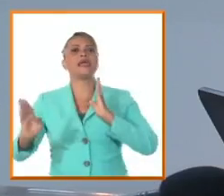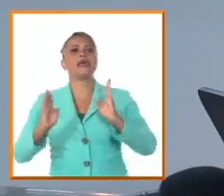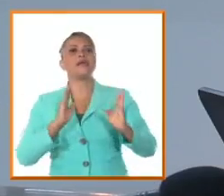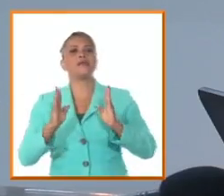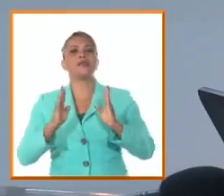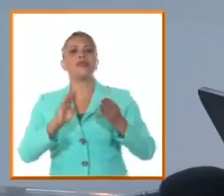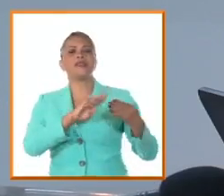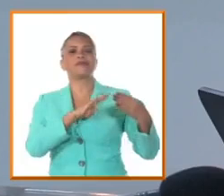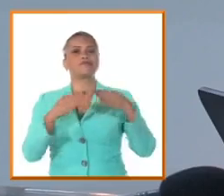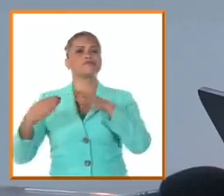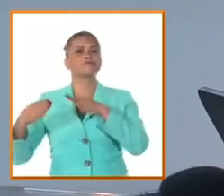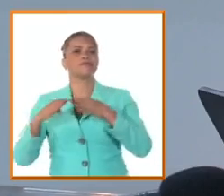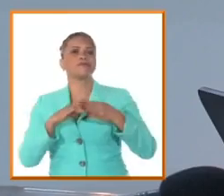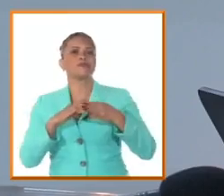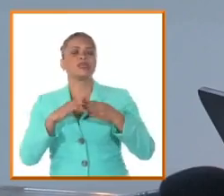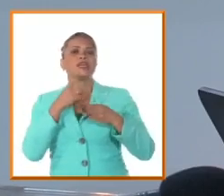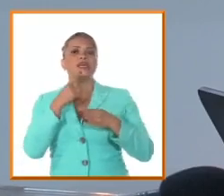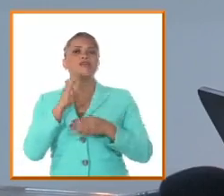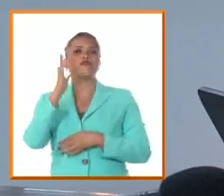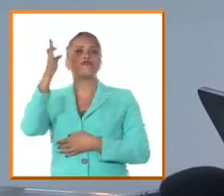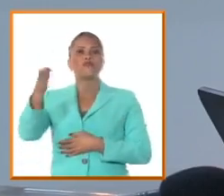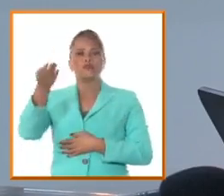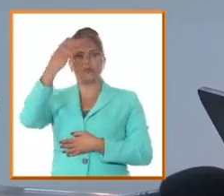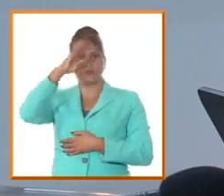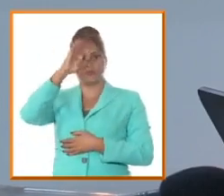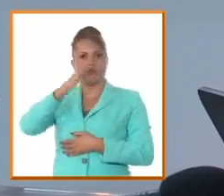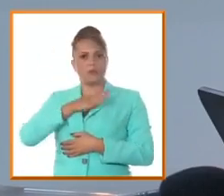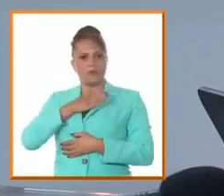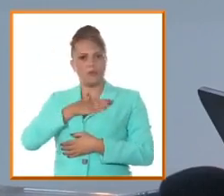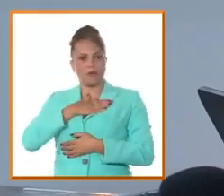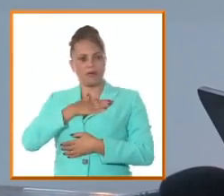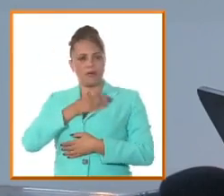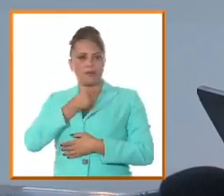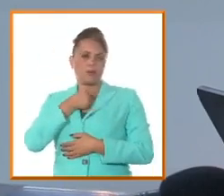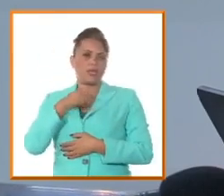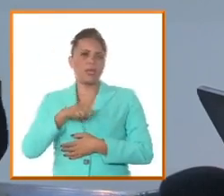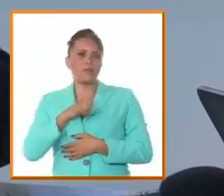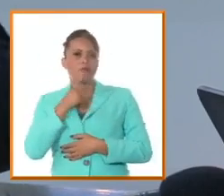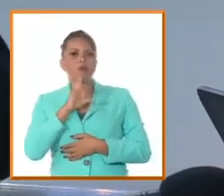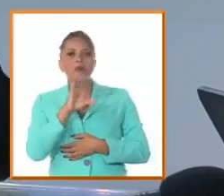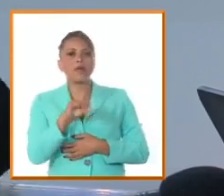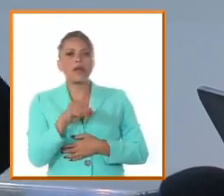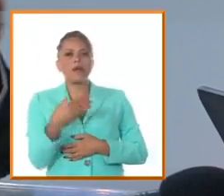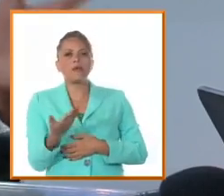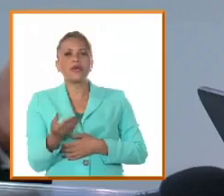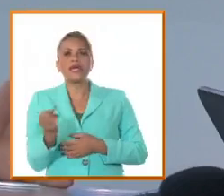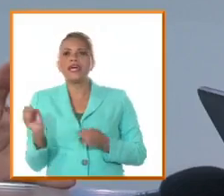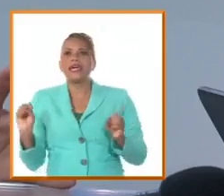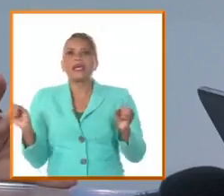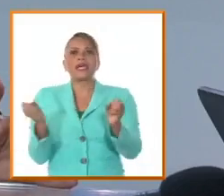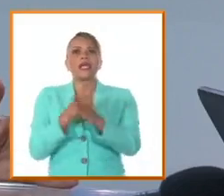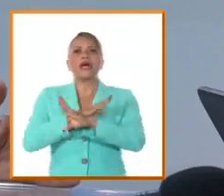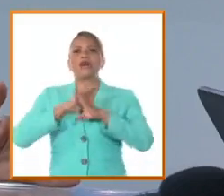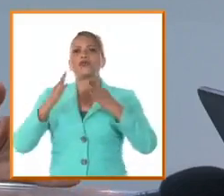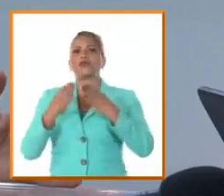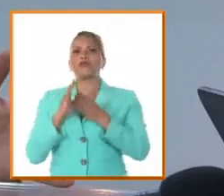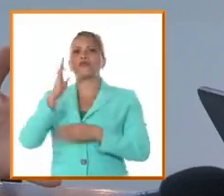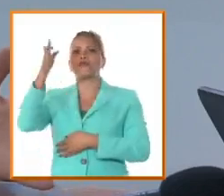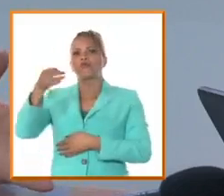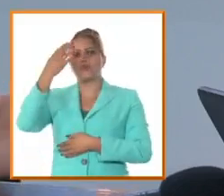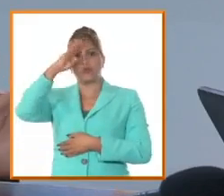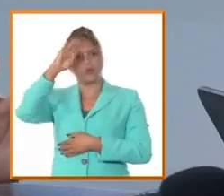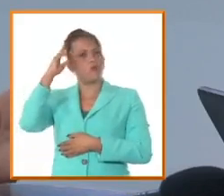polémica sobre el destino de Cuba es decir no estamos hablando de que estaban claros los destinos de Cuba